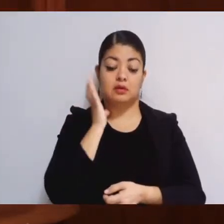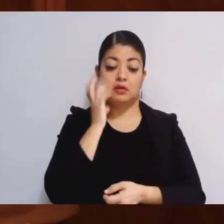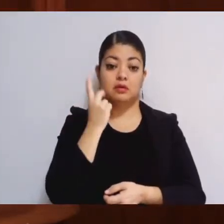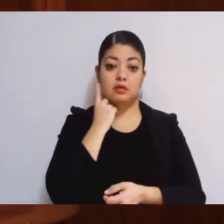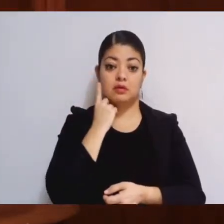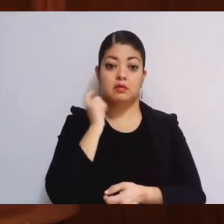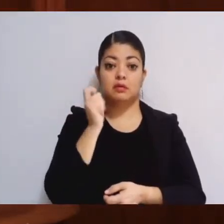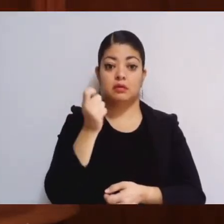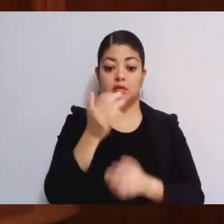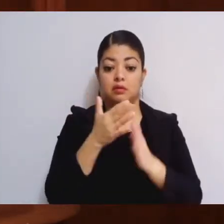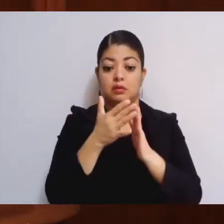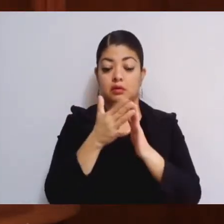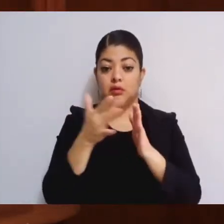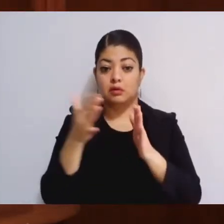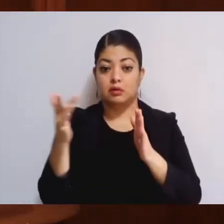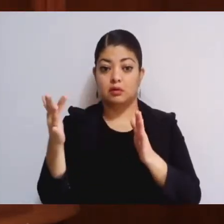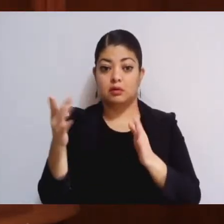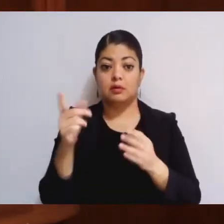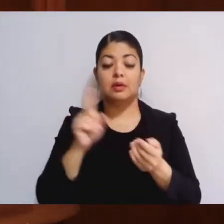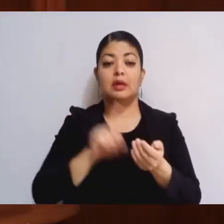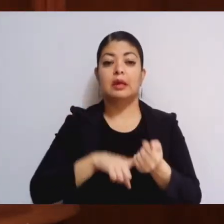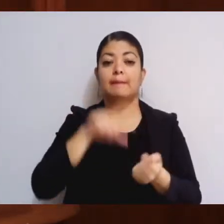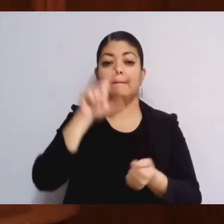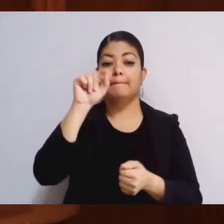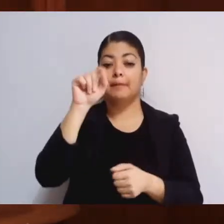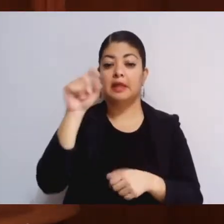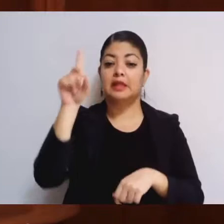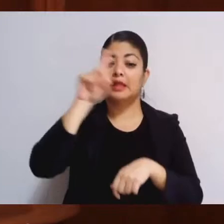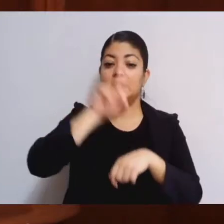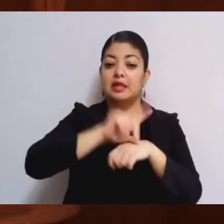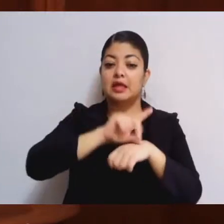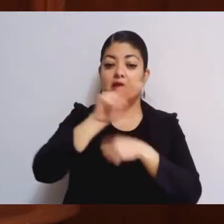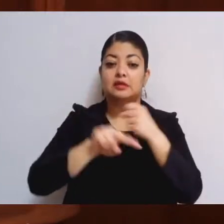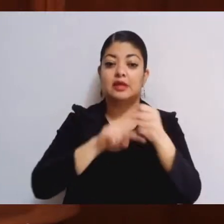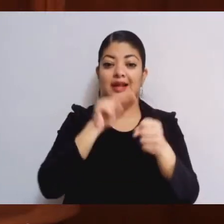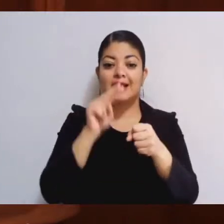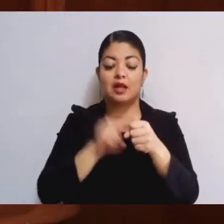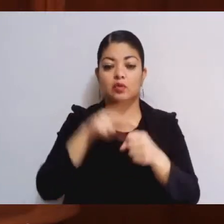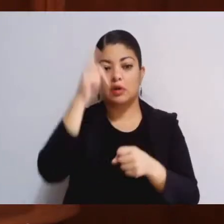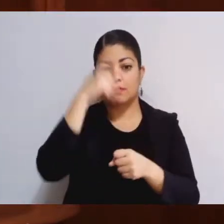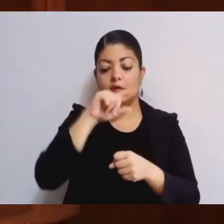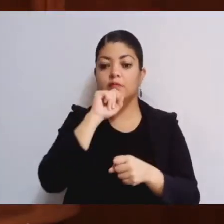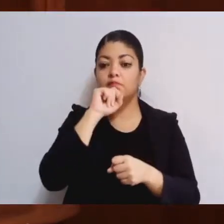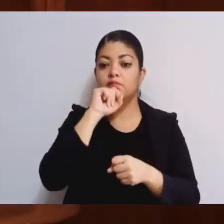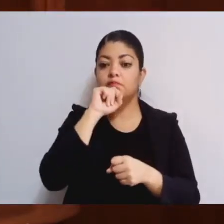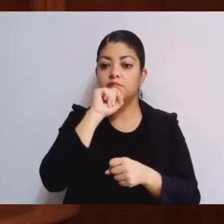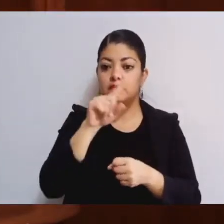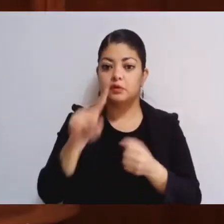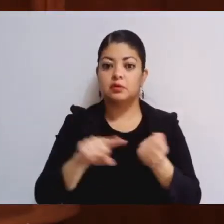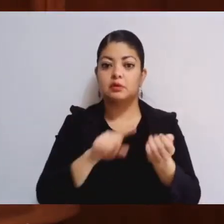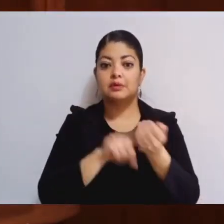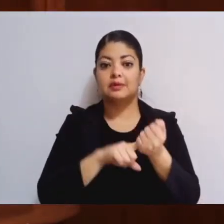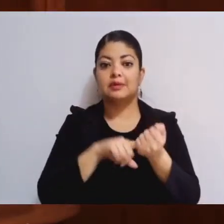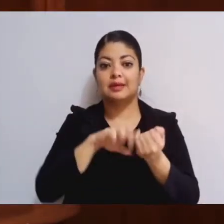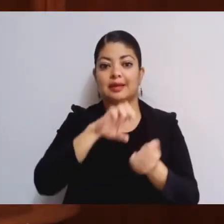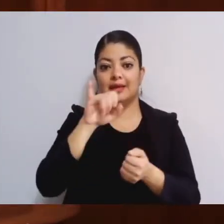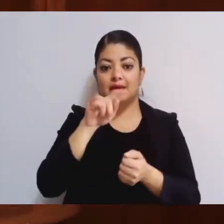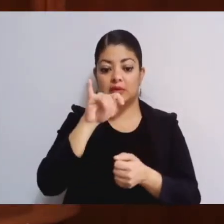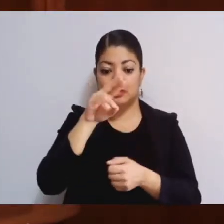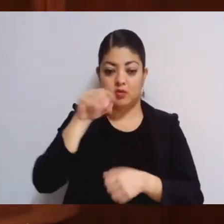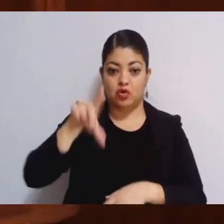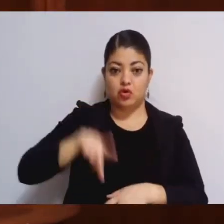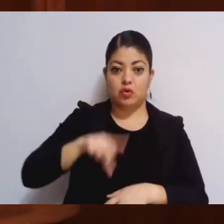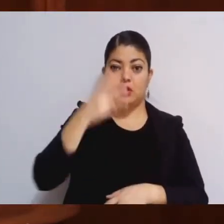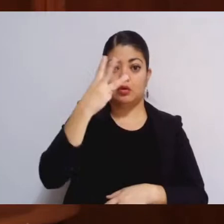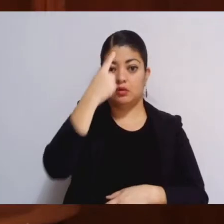plazo improrrogable de 20 días naturales para integrar y enviar al Ejecutivo una lista de hasta 10 candidatos